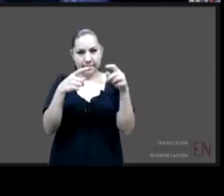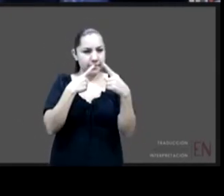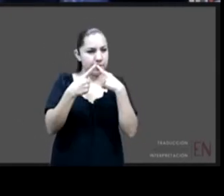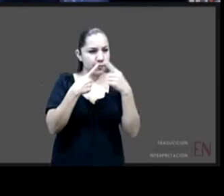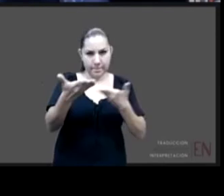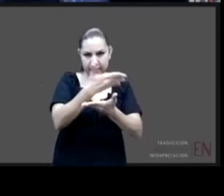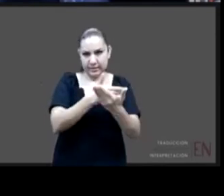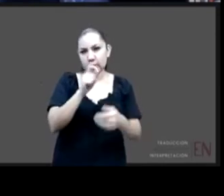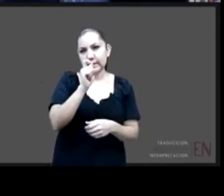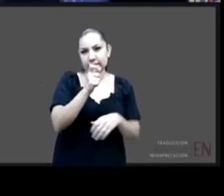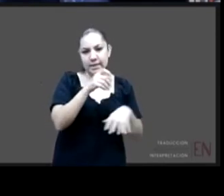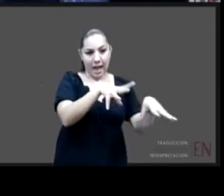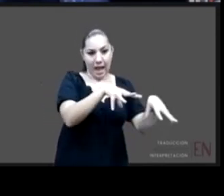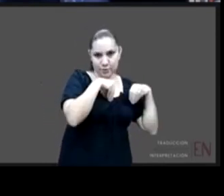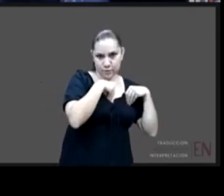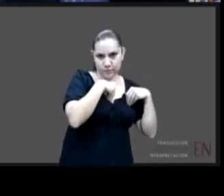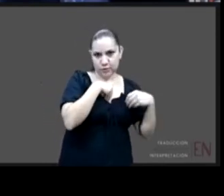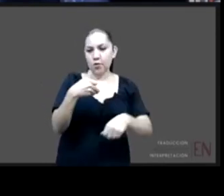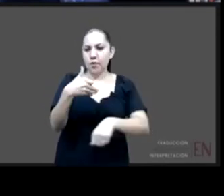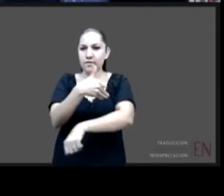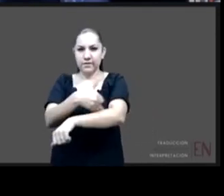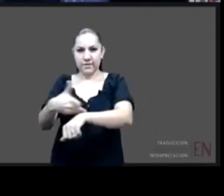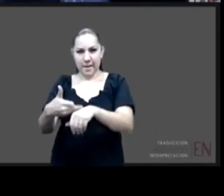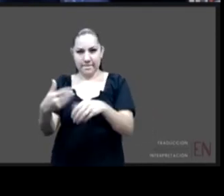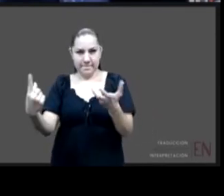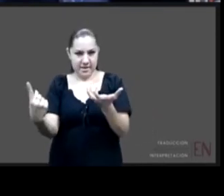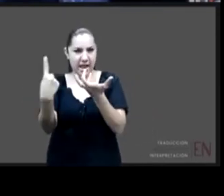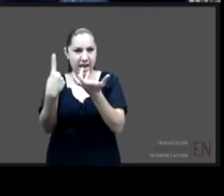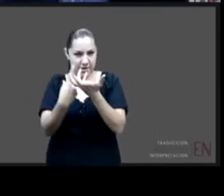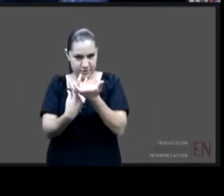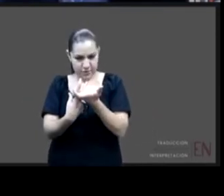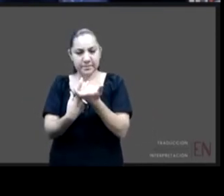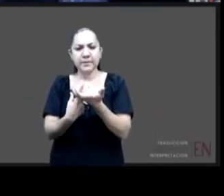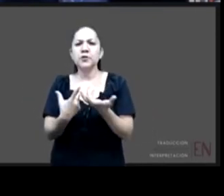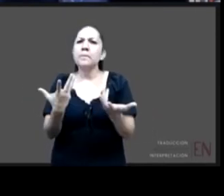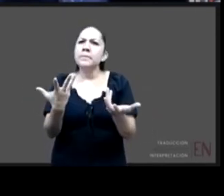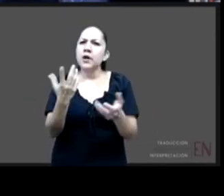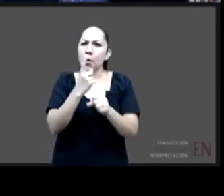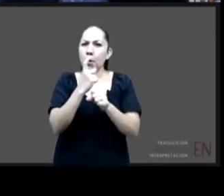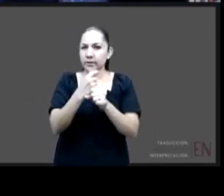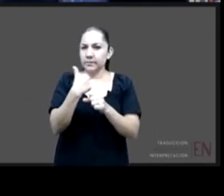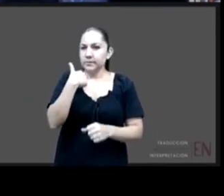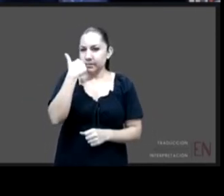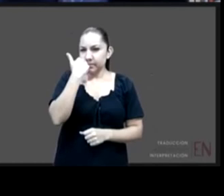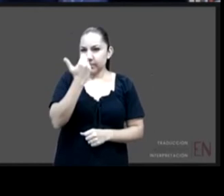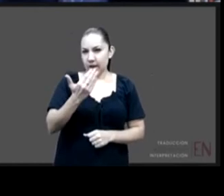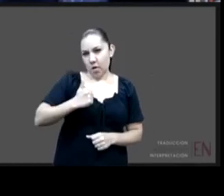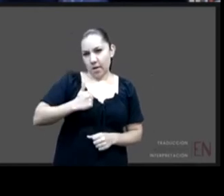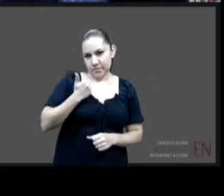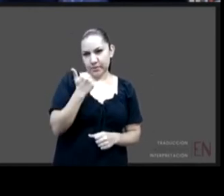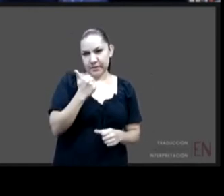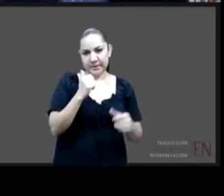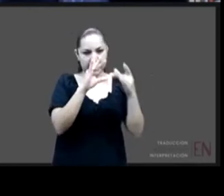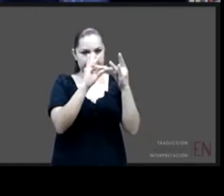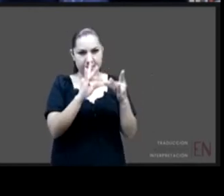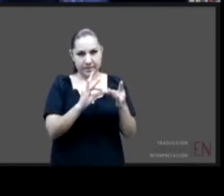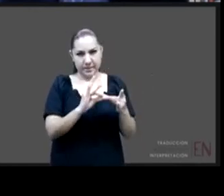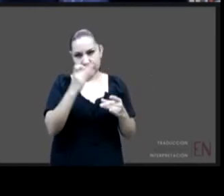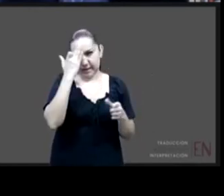pero quisiera aprovechar esta primera parte digamos de la intervención para poder